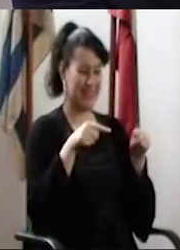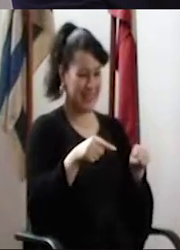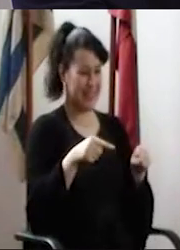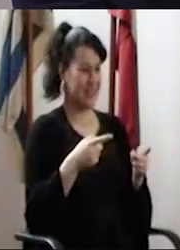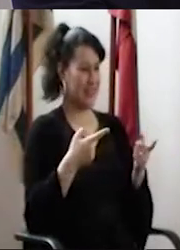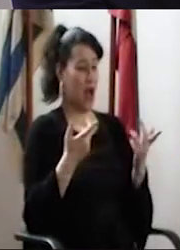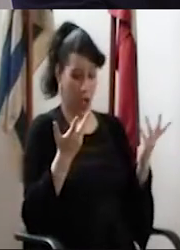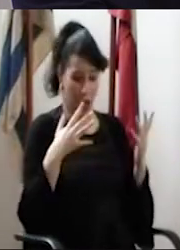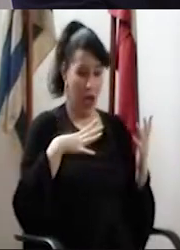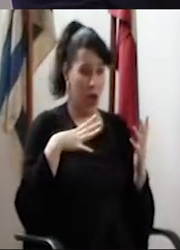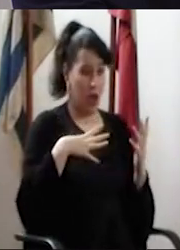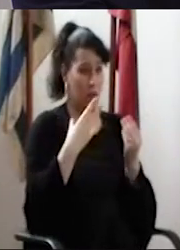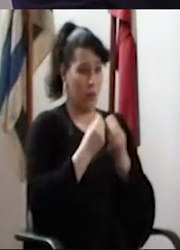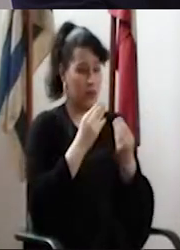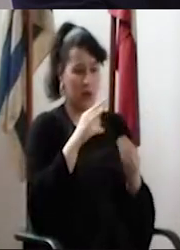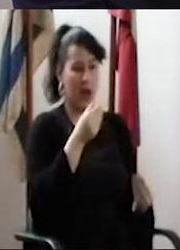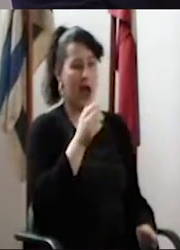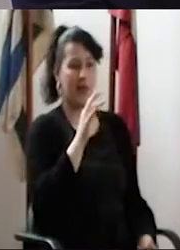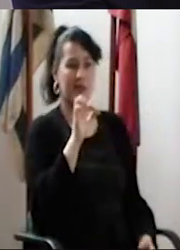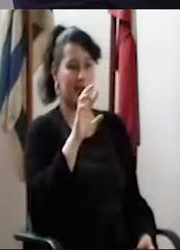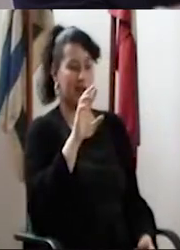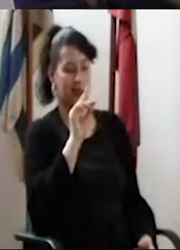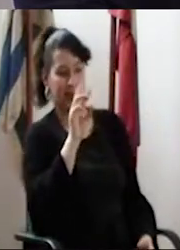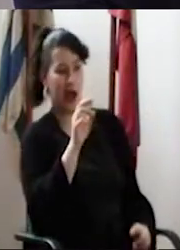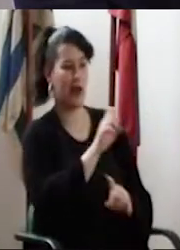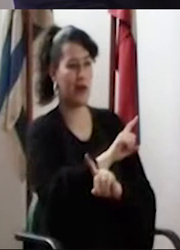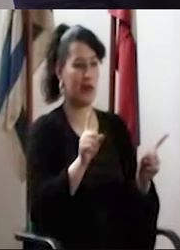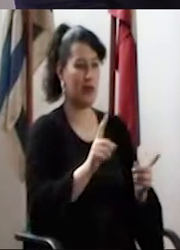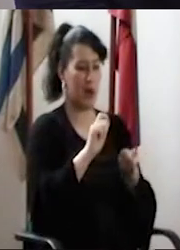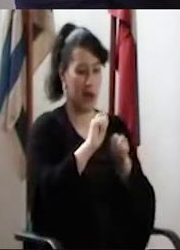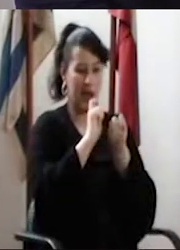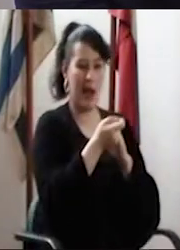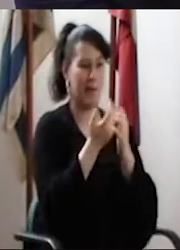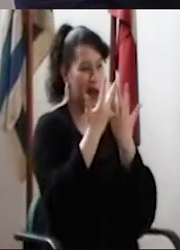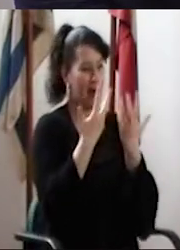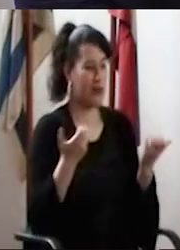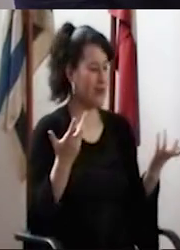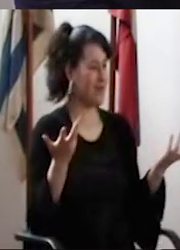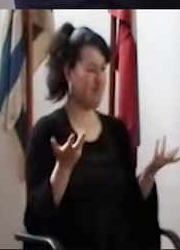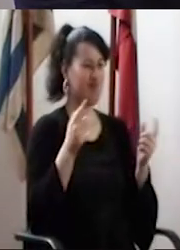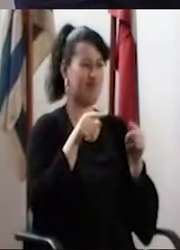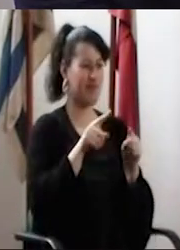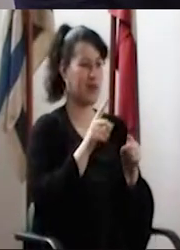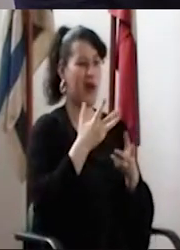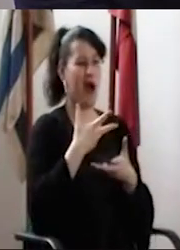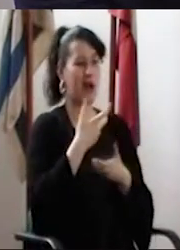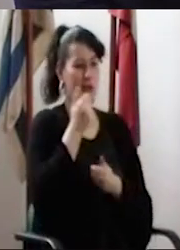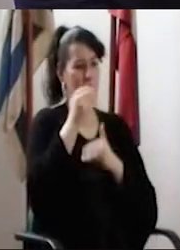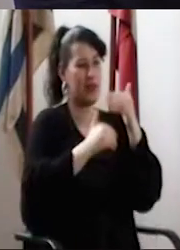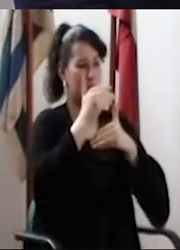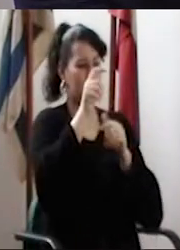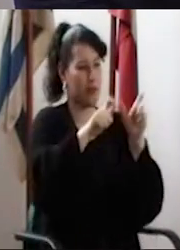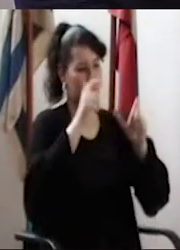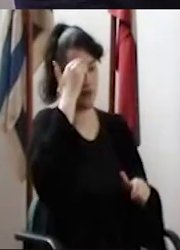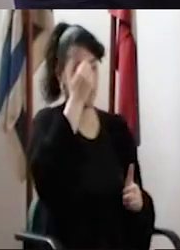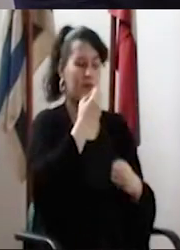que todavía existe no debe ser así porque rigidiza totalmente la estructura y